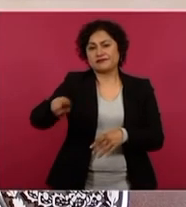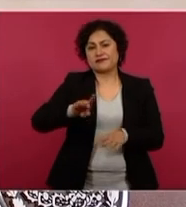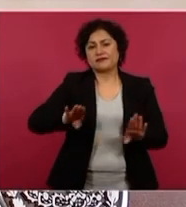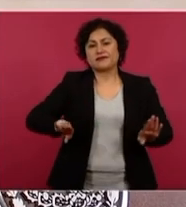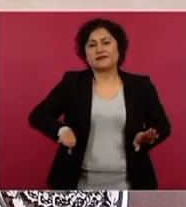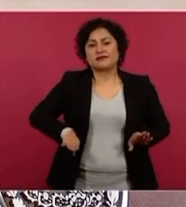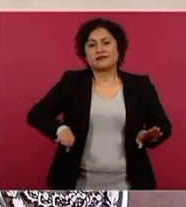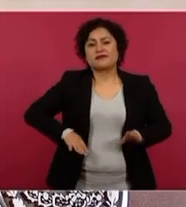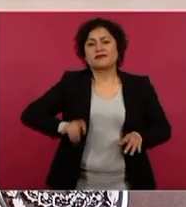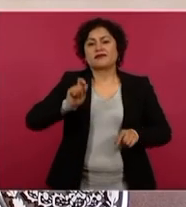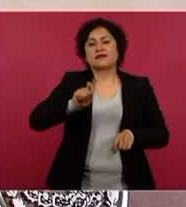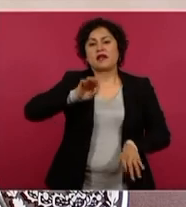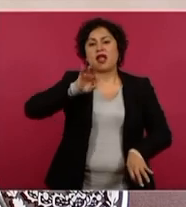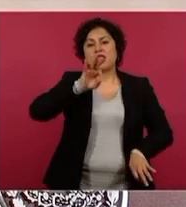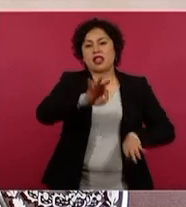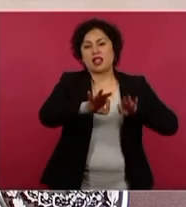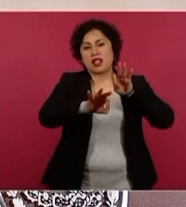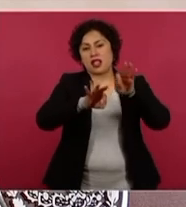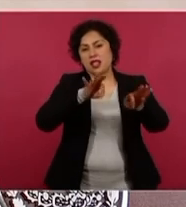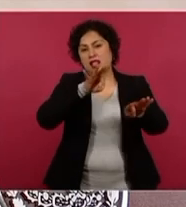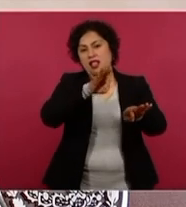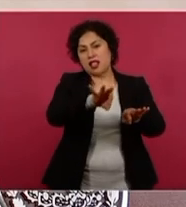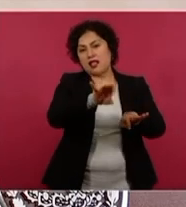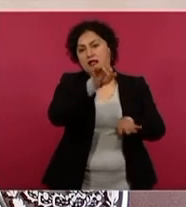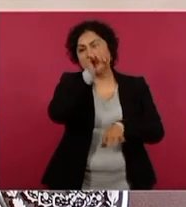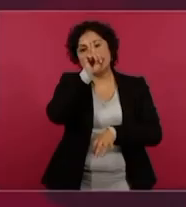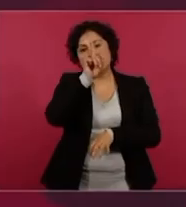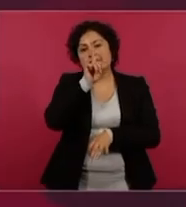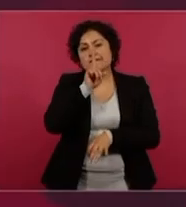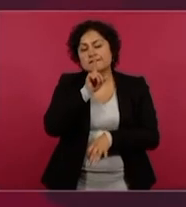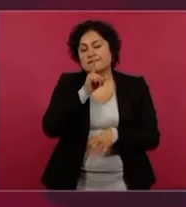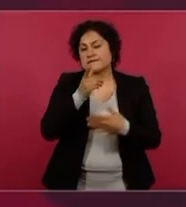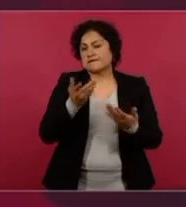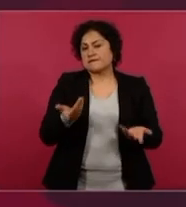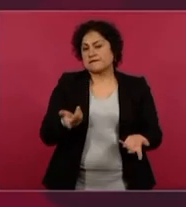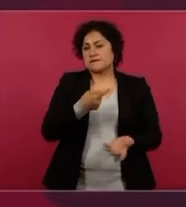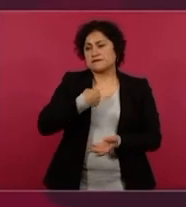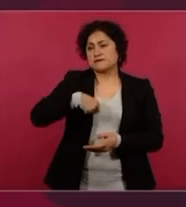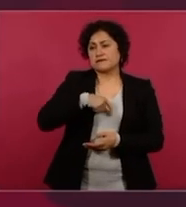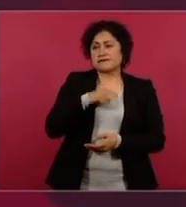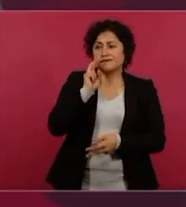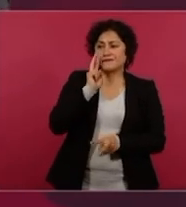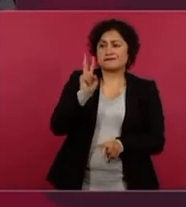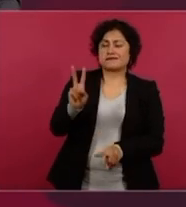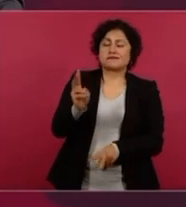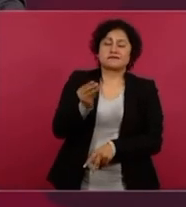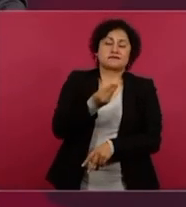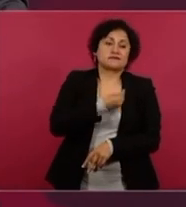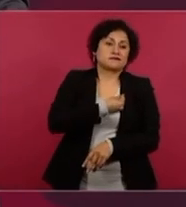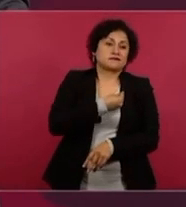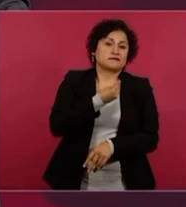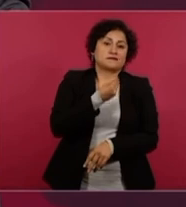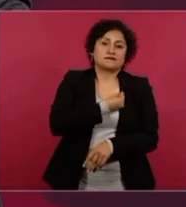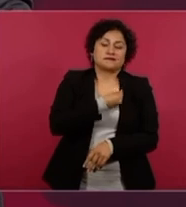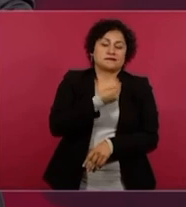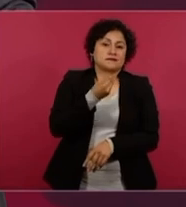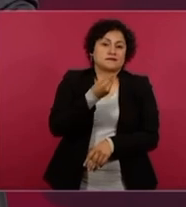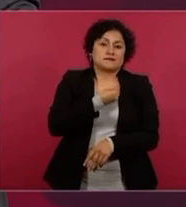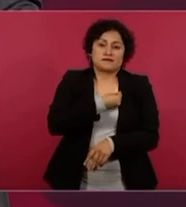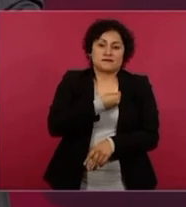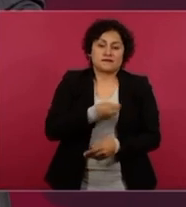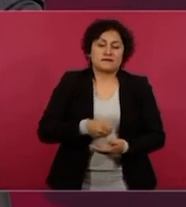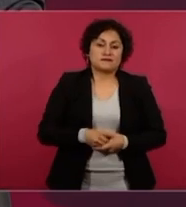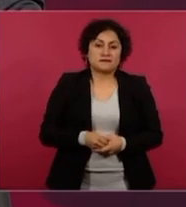enfrentando la máxima de lampa del periodismo,